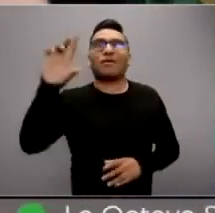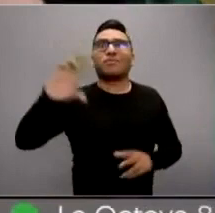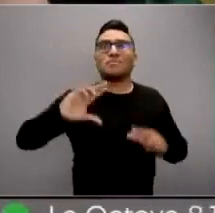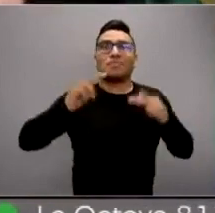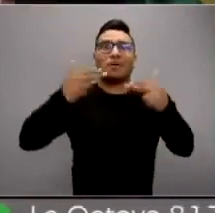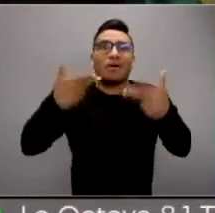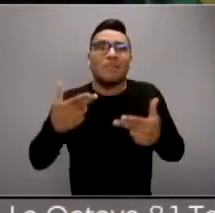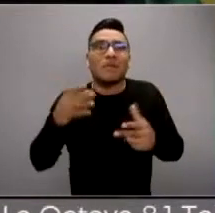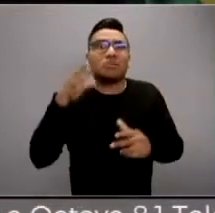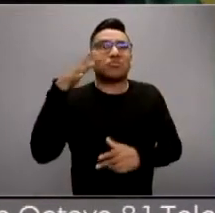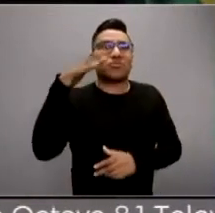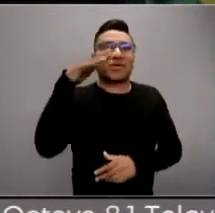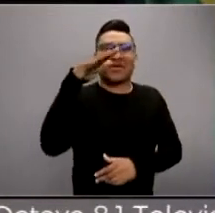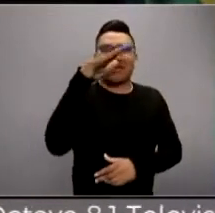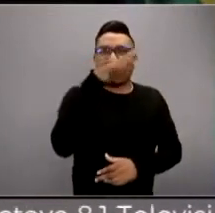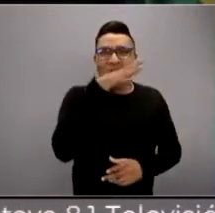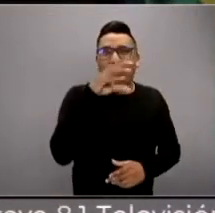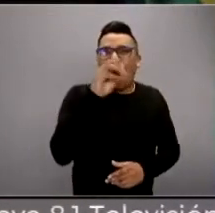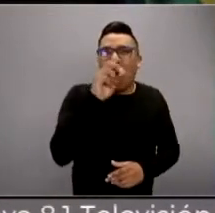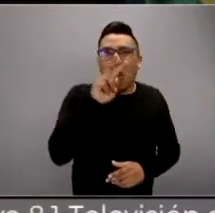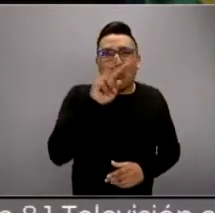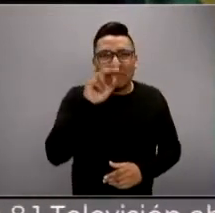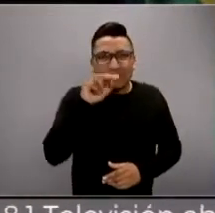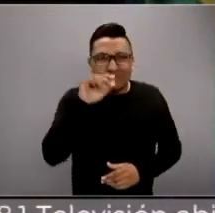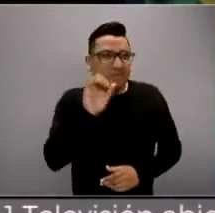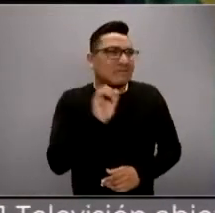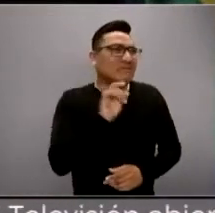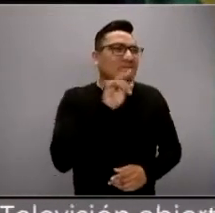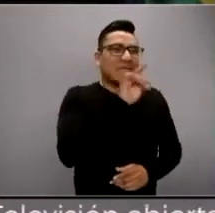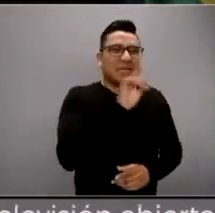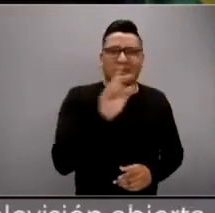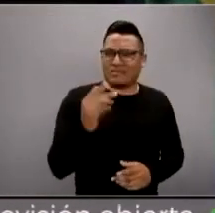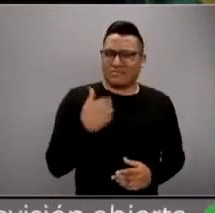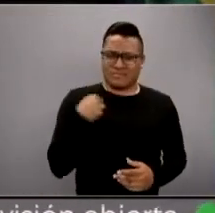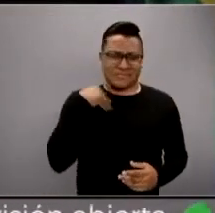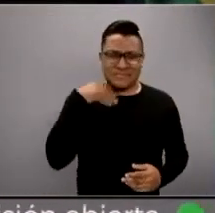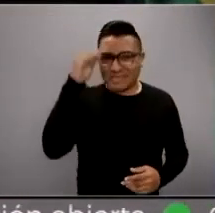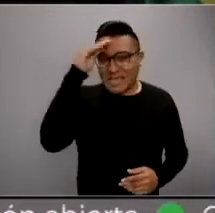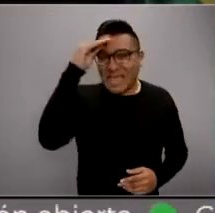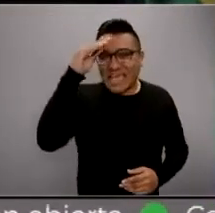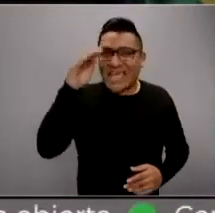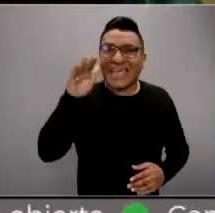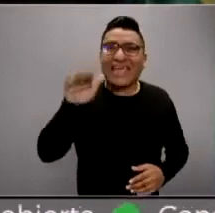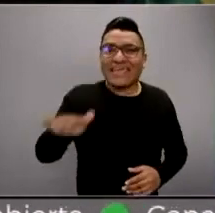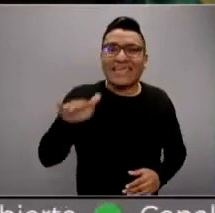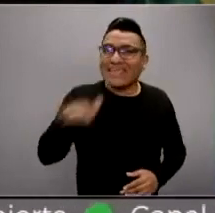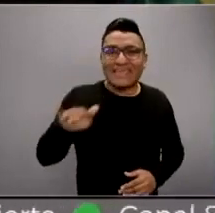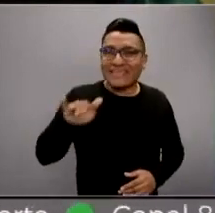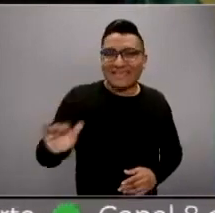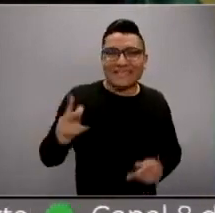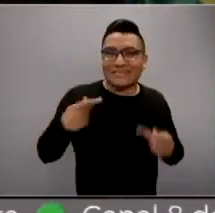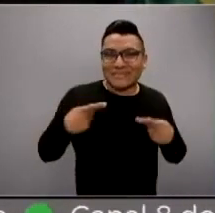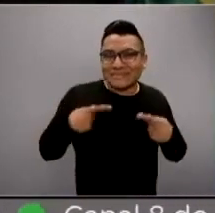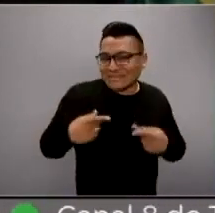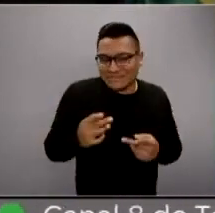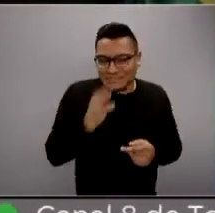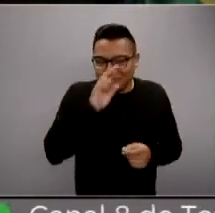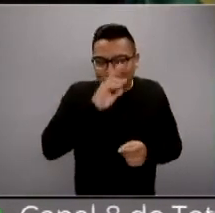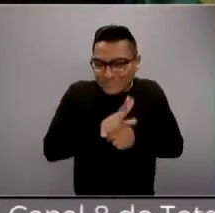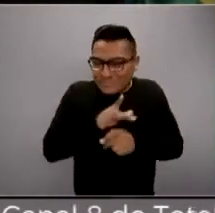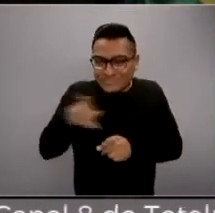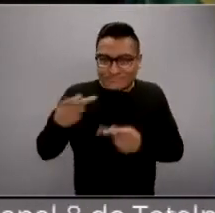y que viene un meteorito. Y para mí esto, de cierto modo, también es un poquito de responsabilidad del lado de quien publica. Pero